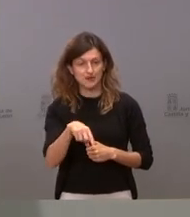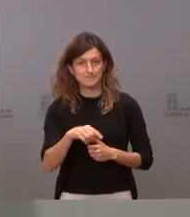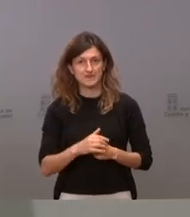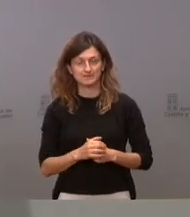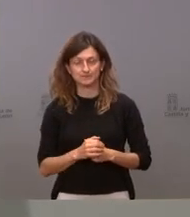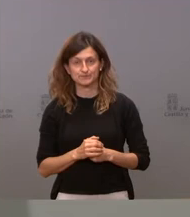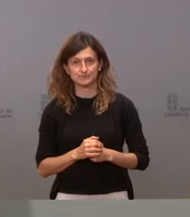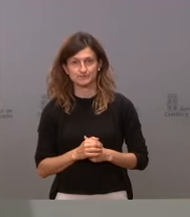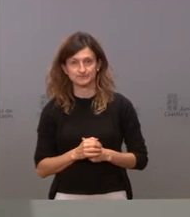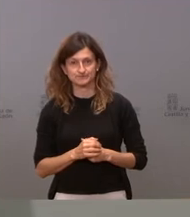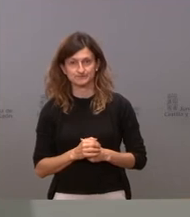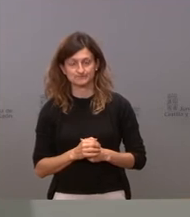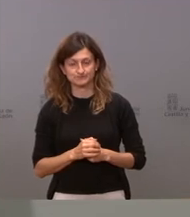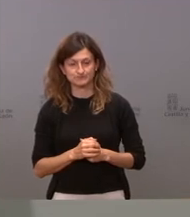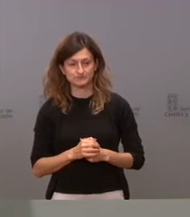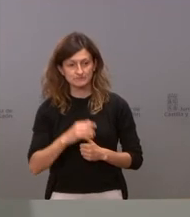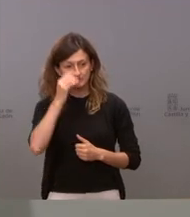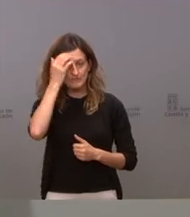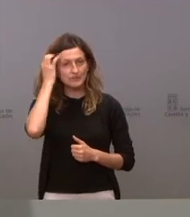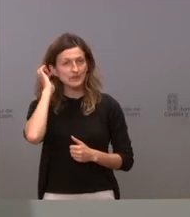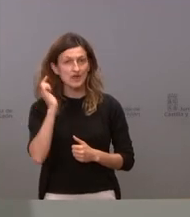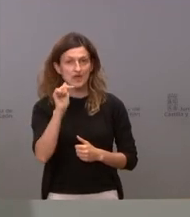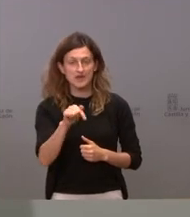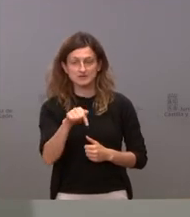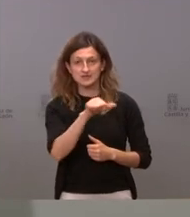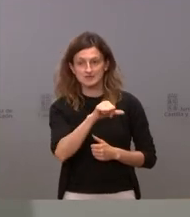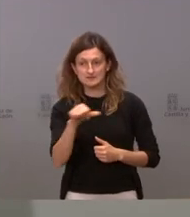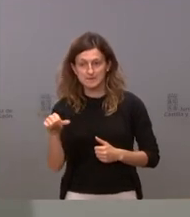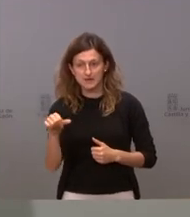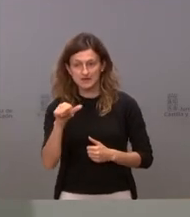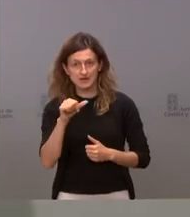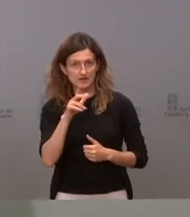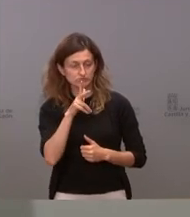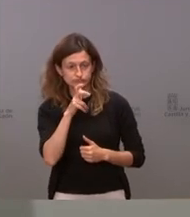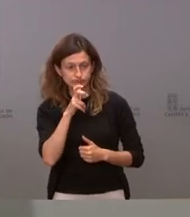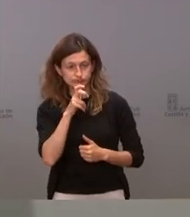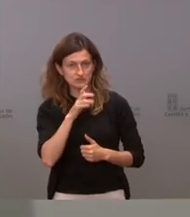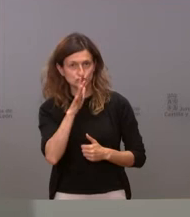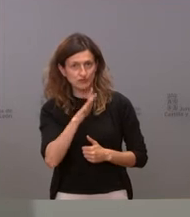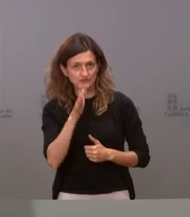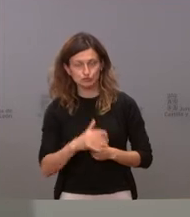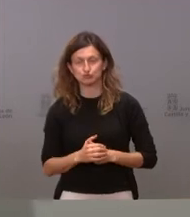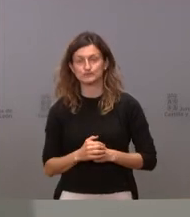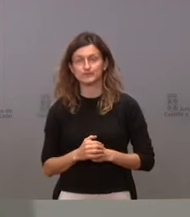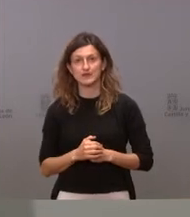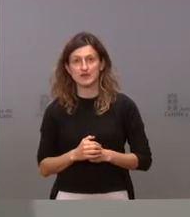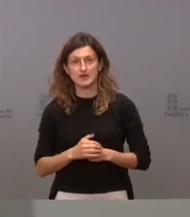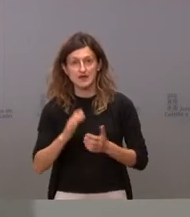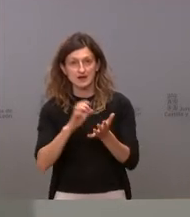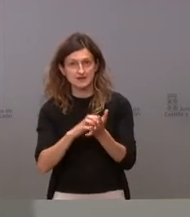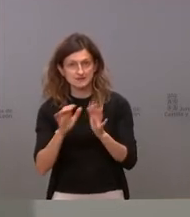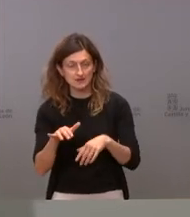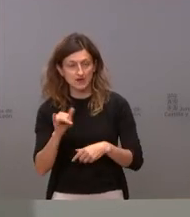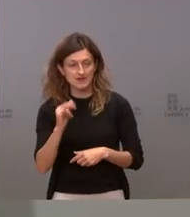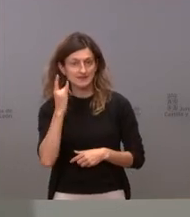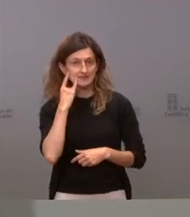lo ocurrido esta semana, de los terribles sucesos de esta semana, que la comunidad cuenta también con